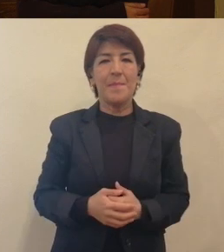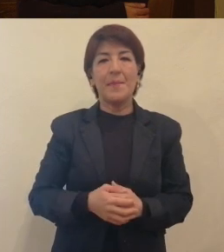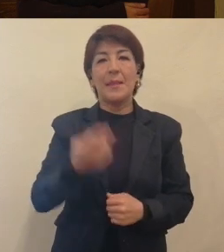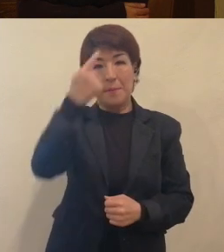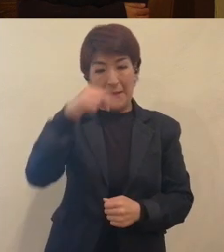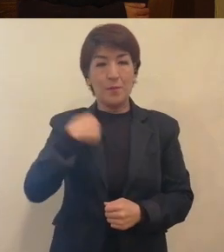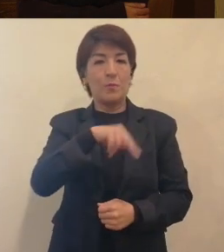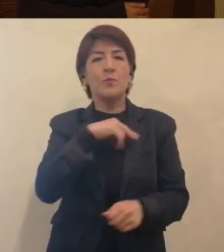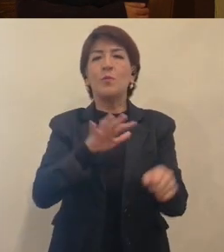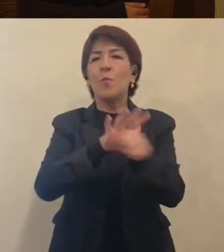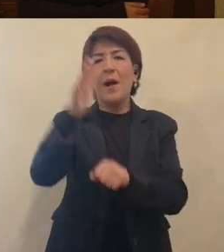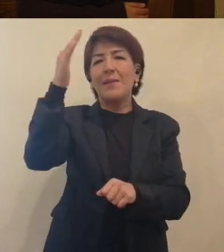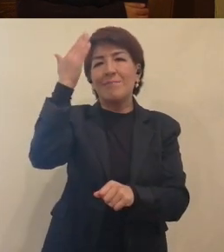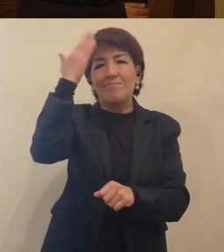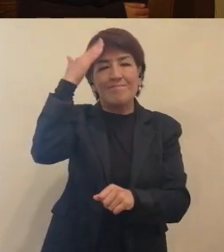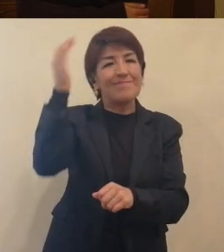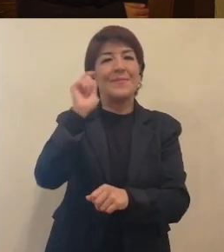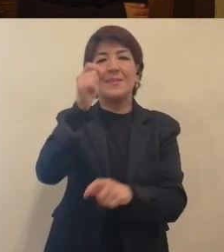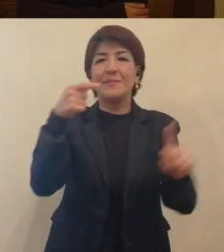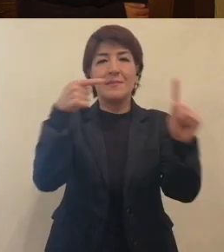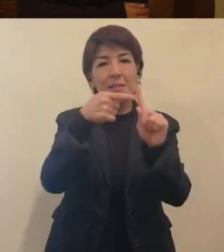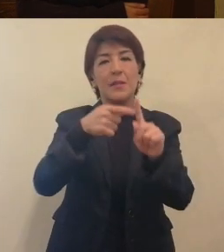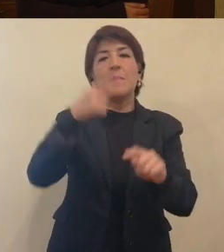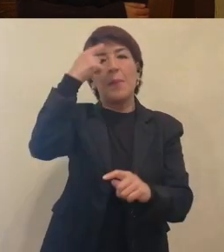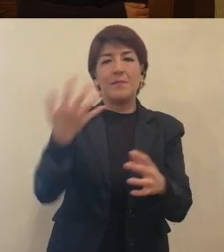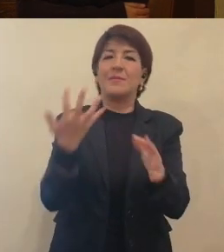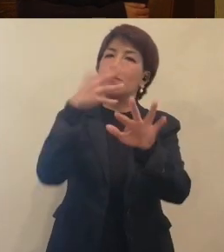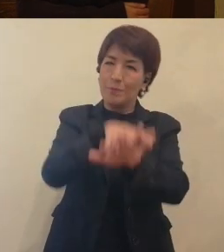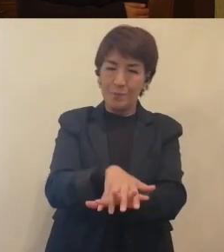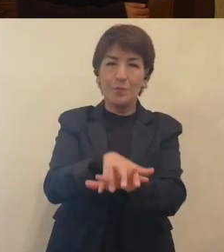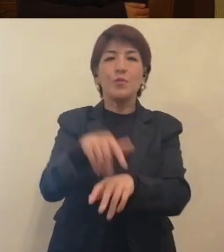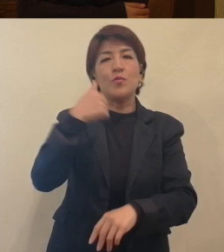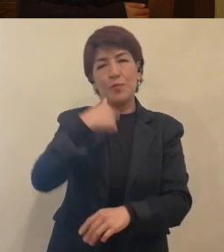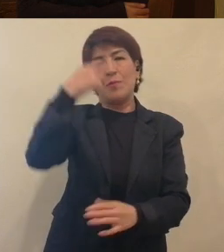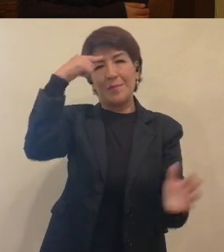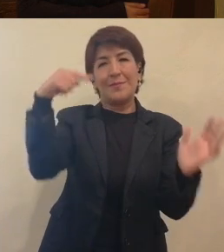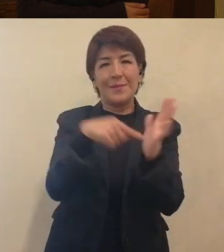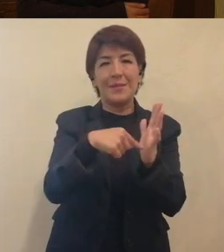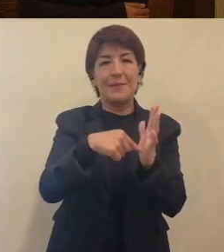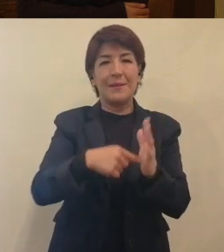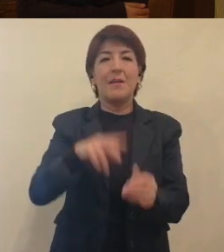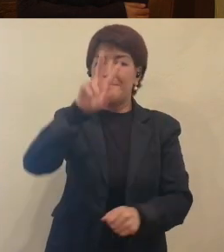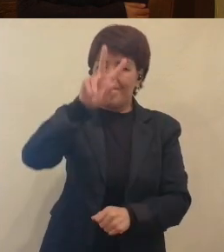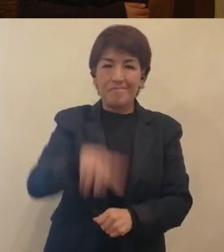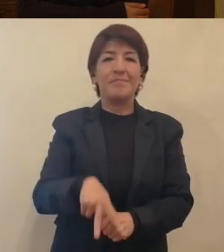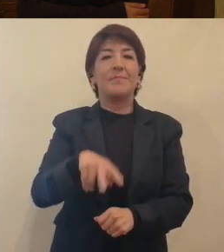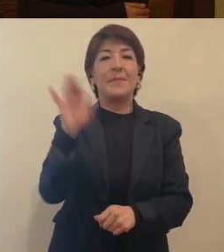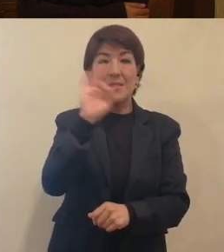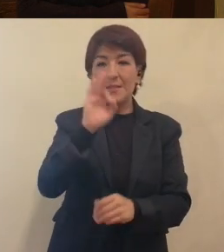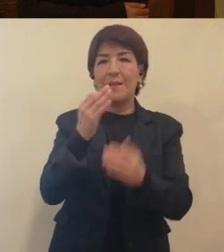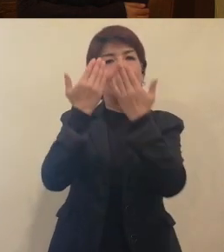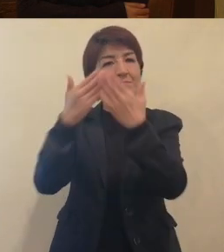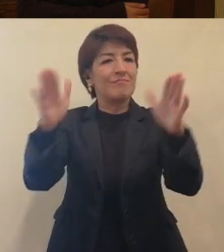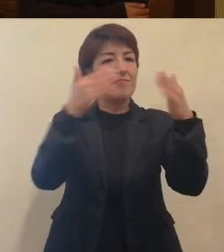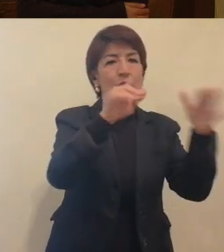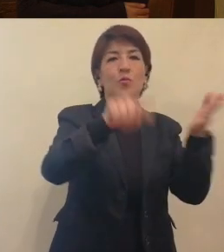Para nosotros, el principal objetivo es la cuestión de la inclusión. Yo creo fielmente que si